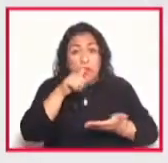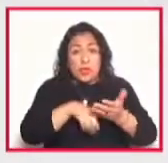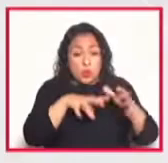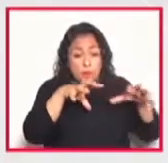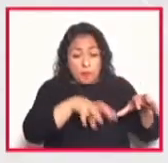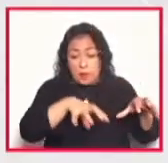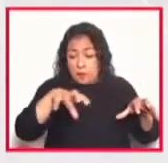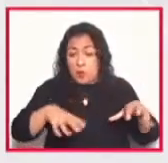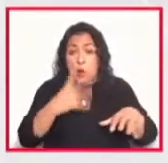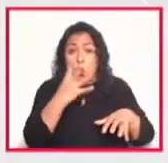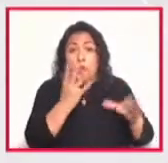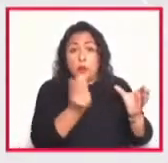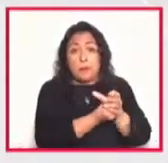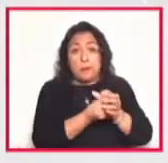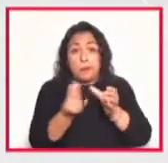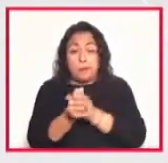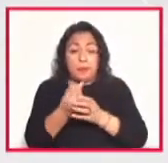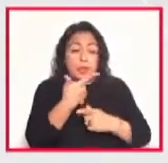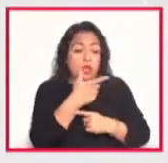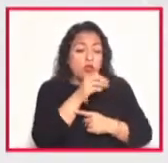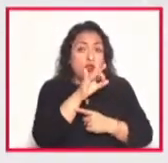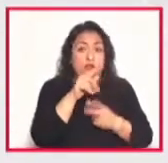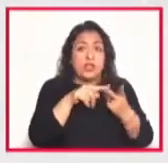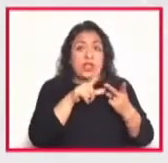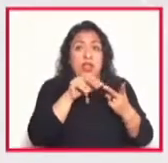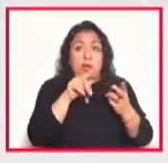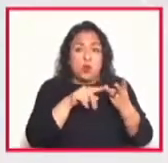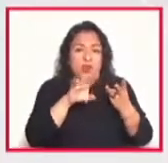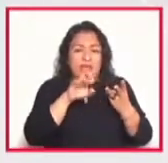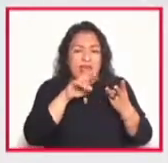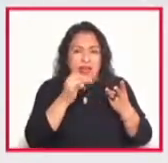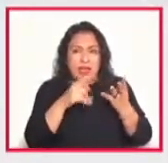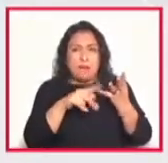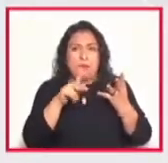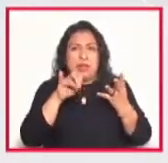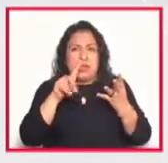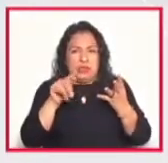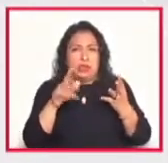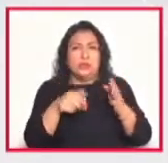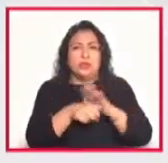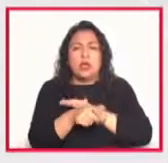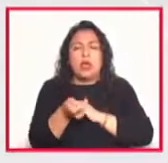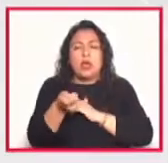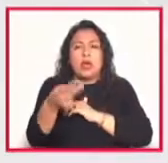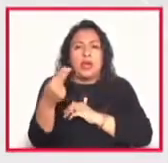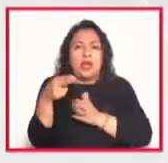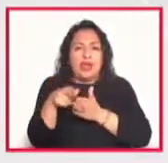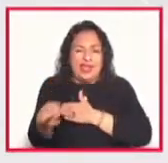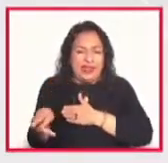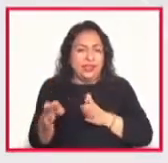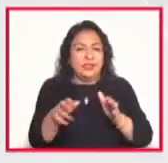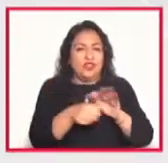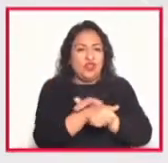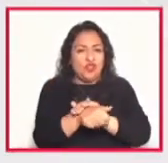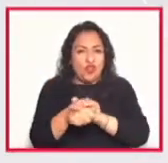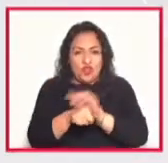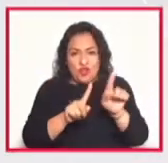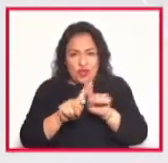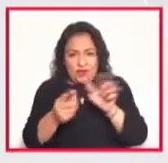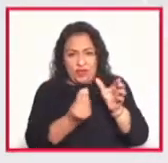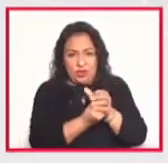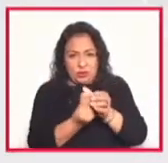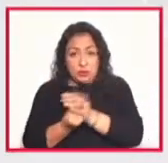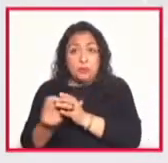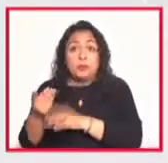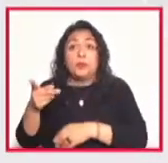distintas golfinas laud carey y prietas también conocidas como negras en Puerto Escondido en